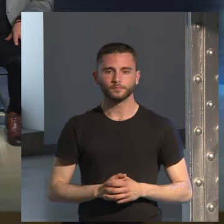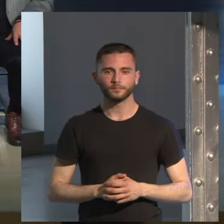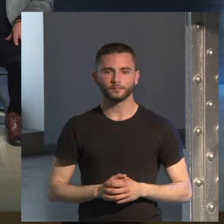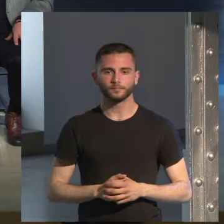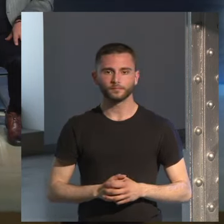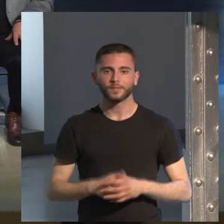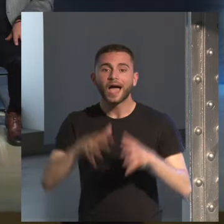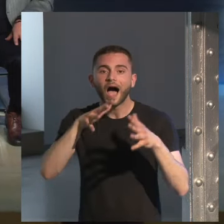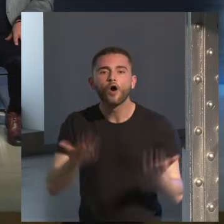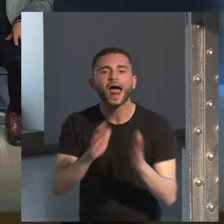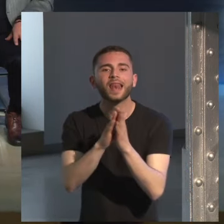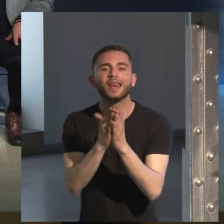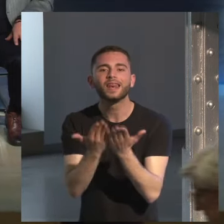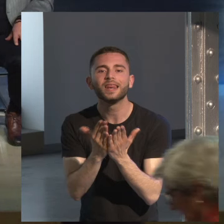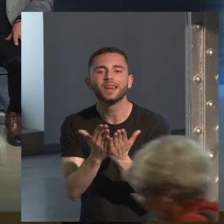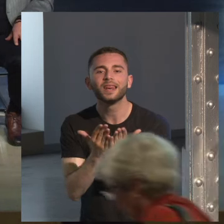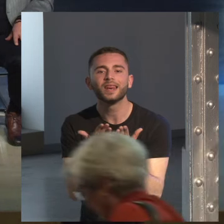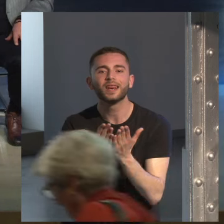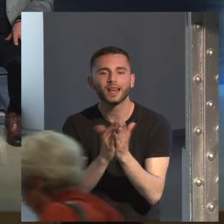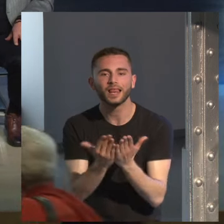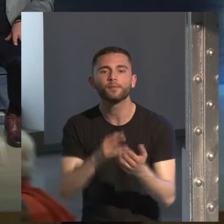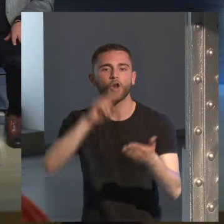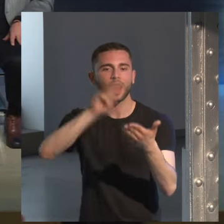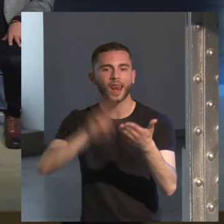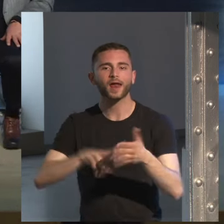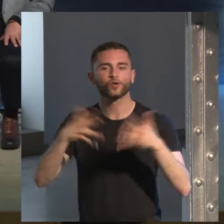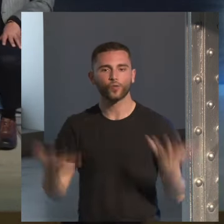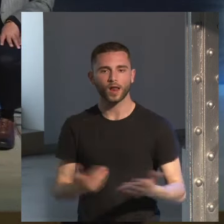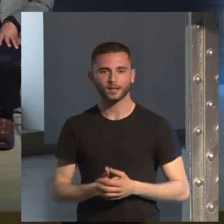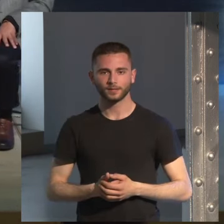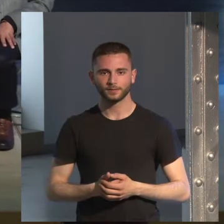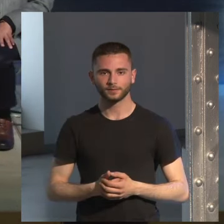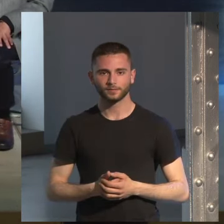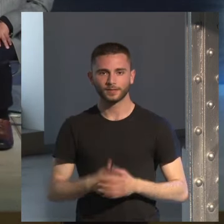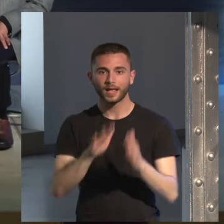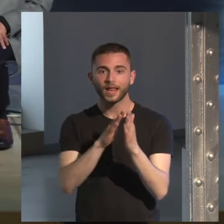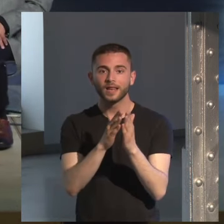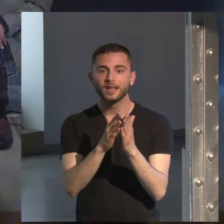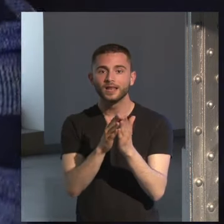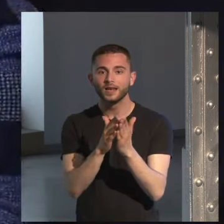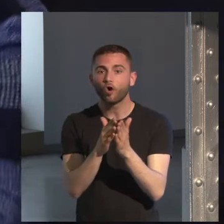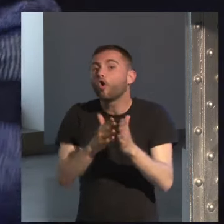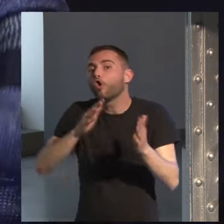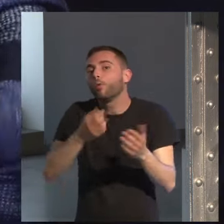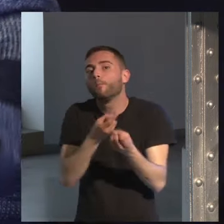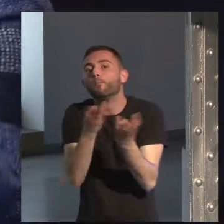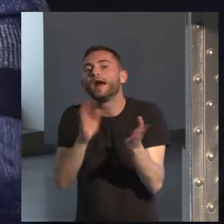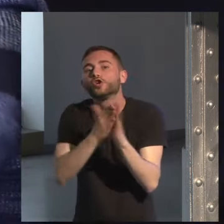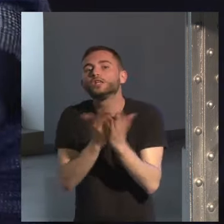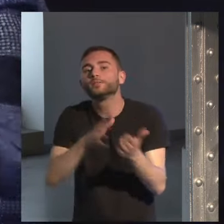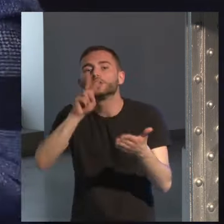¿qué están leyendo ahora? ahora hoy esta noche ¿con qué libros se van a encontrar? ¿o con cuántos libros se van a encontrar?